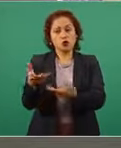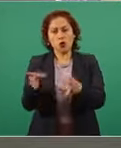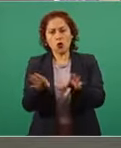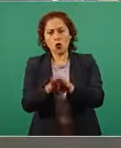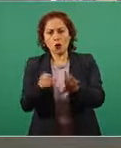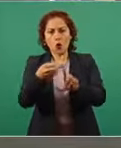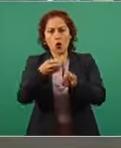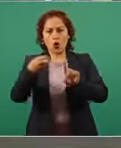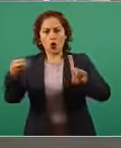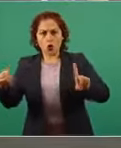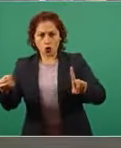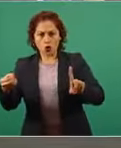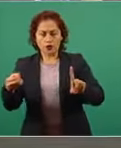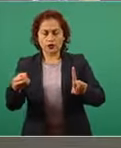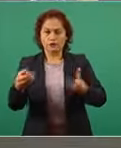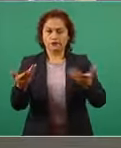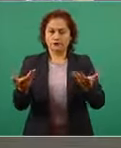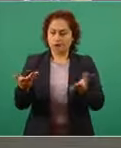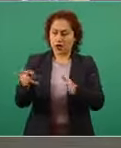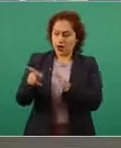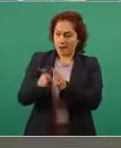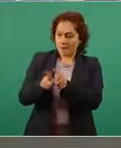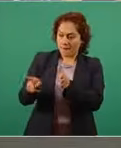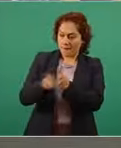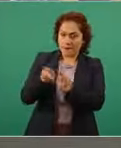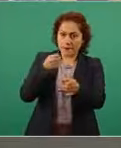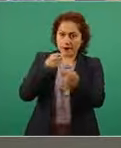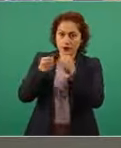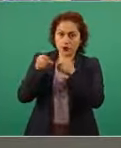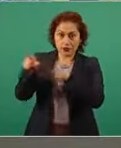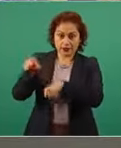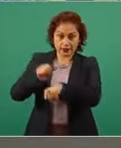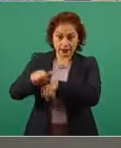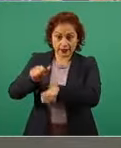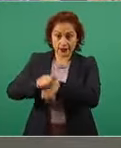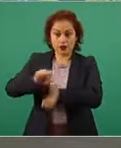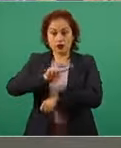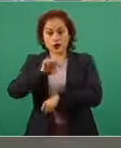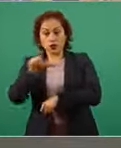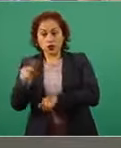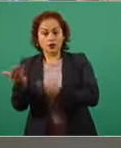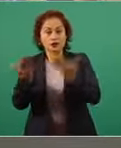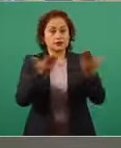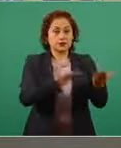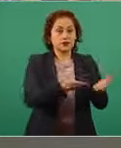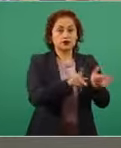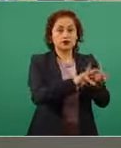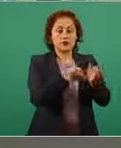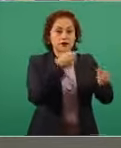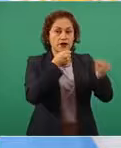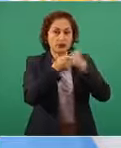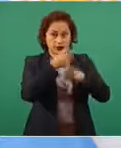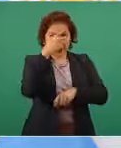y un mexicano, hombre o mujer, así vamos a